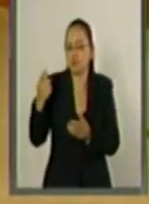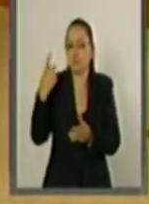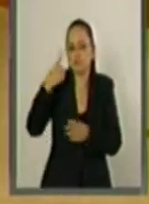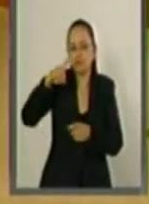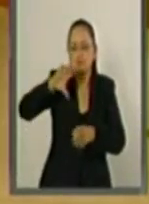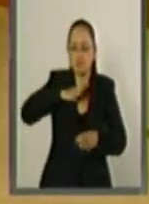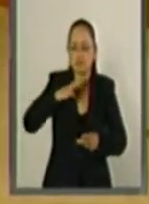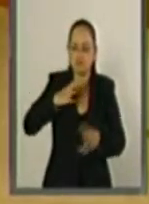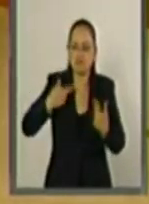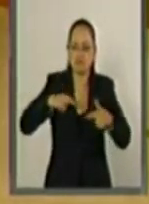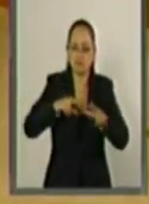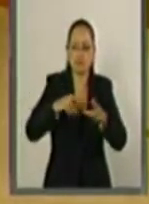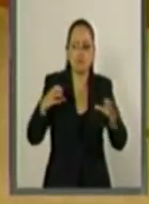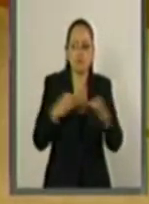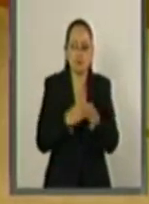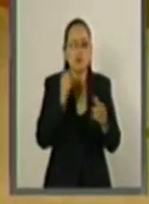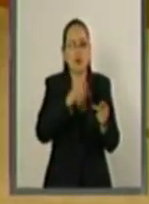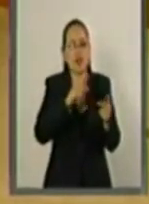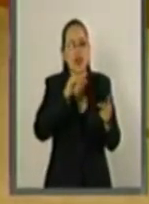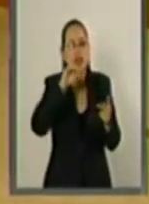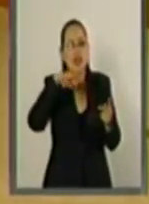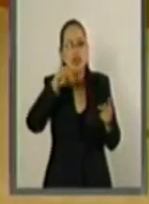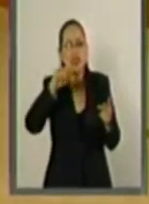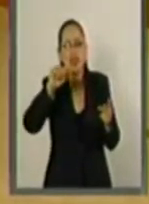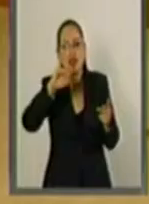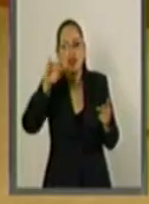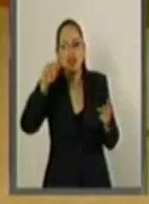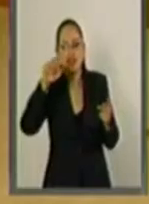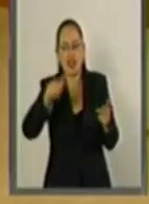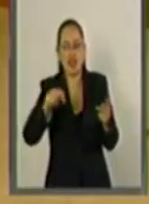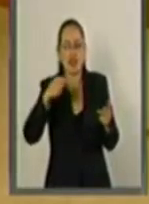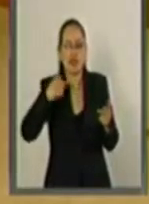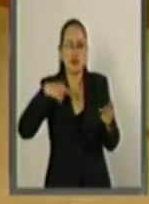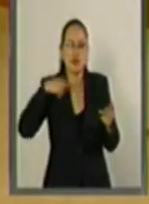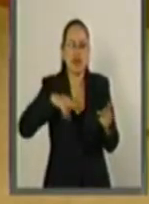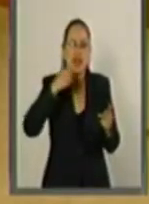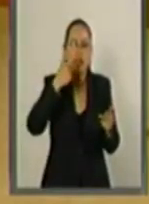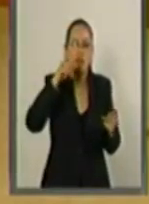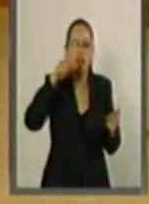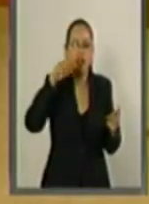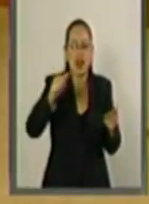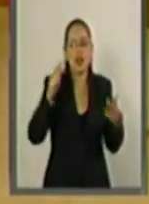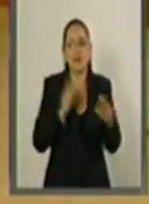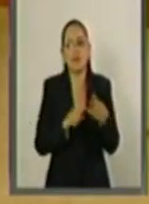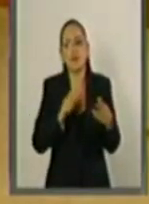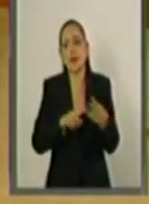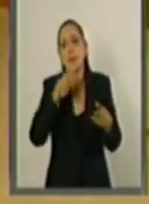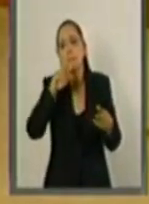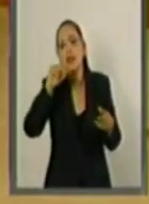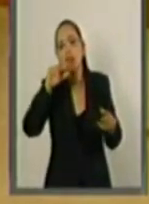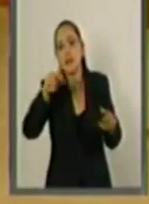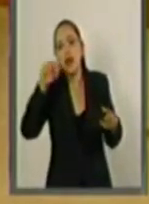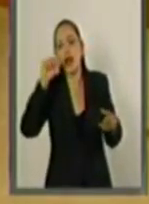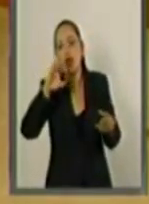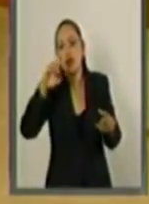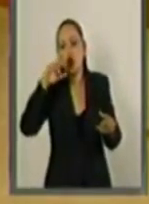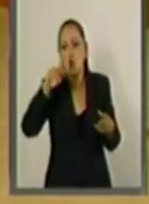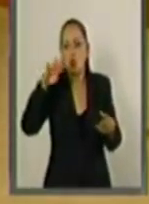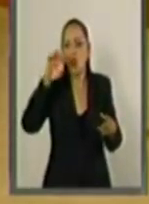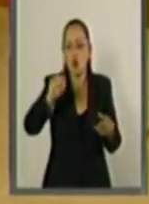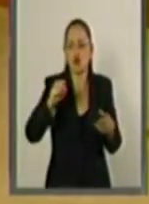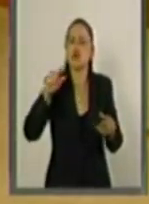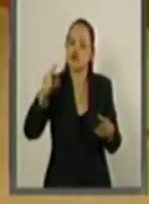Interjet, representada por la licenciada Gabriela Jiménez. Estuvo Viva Aerobús, representada por el